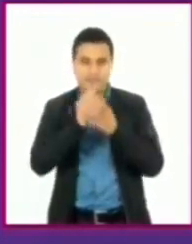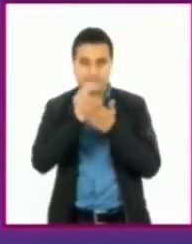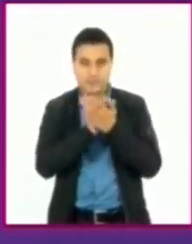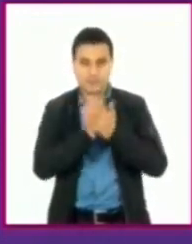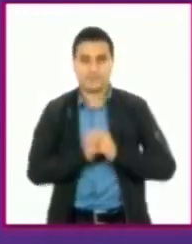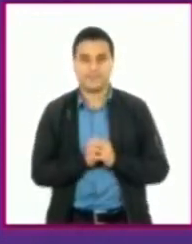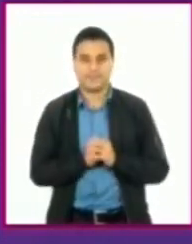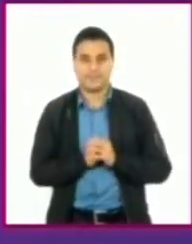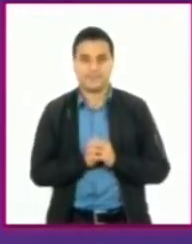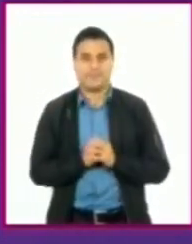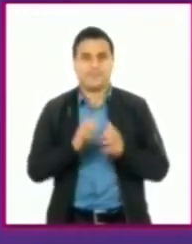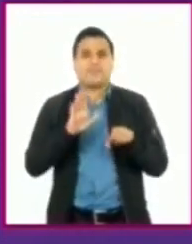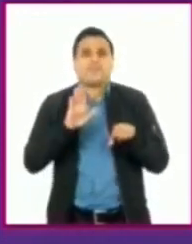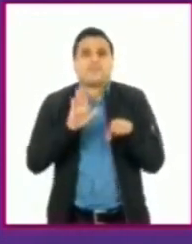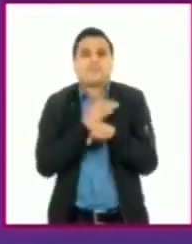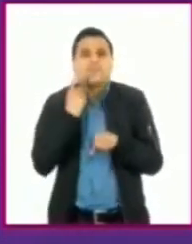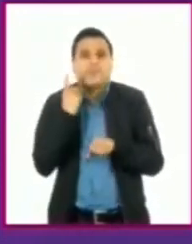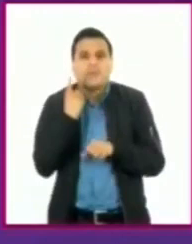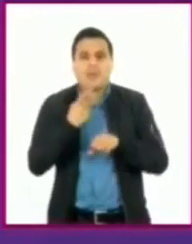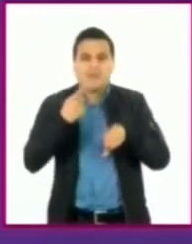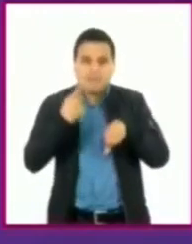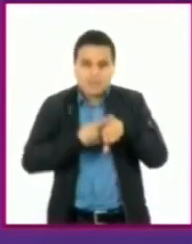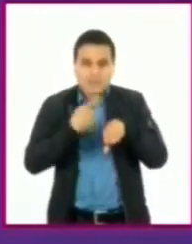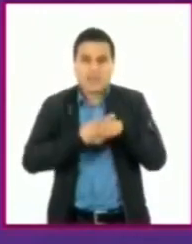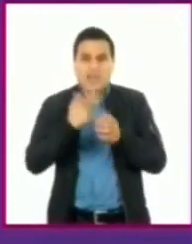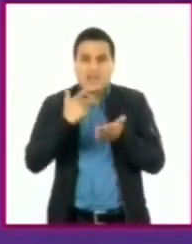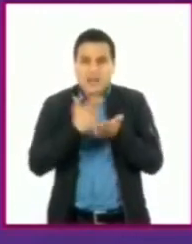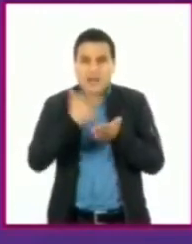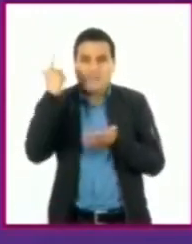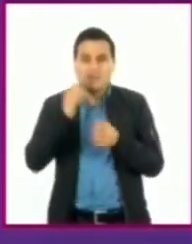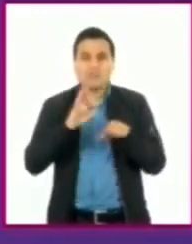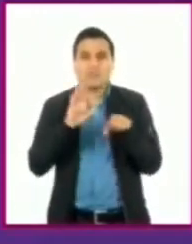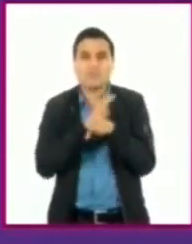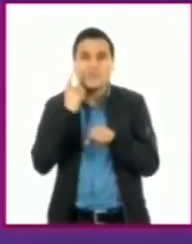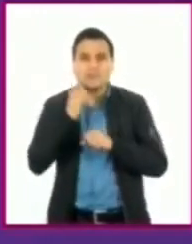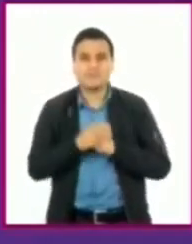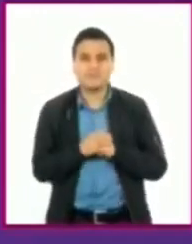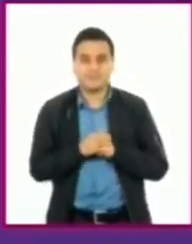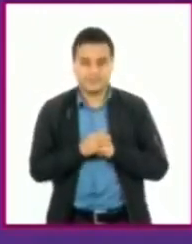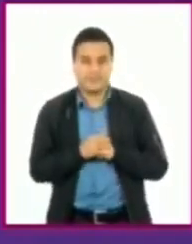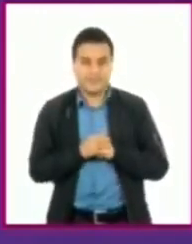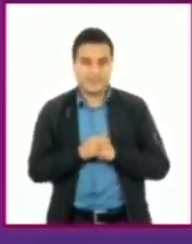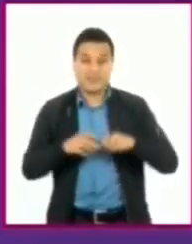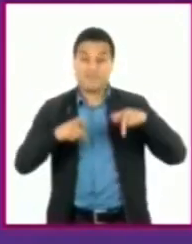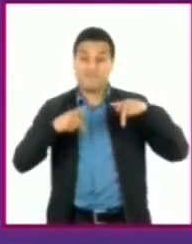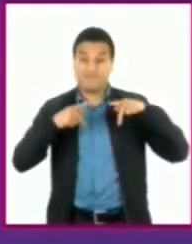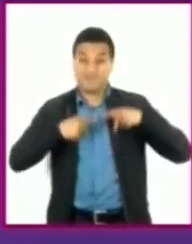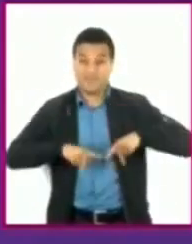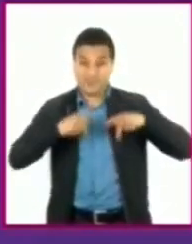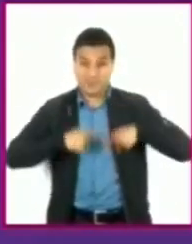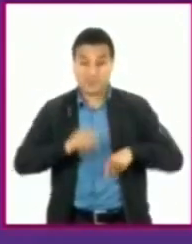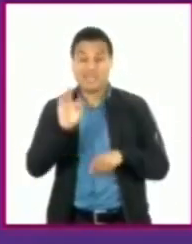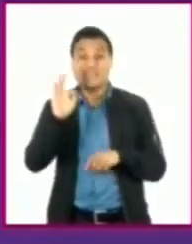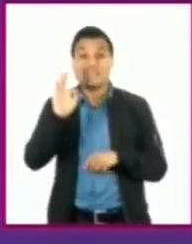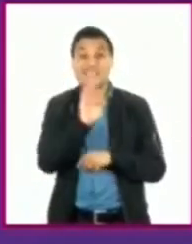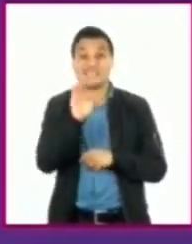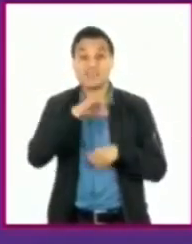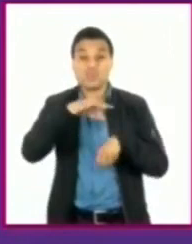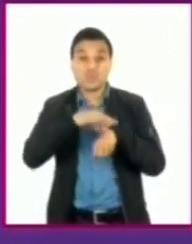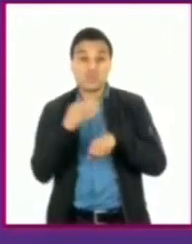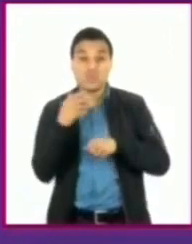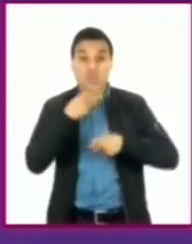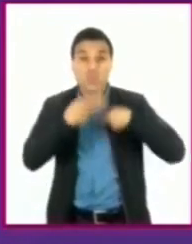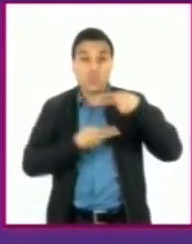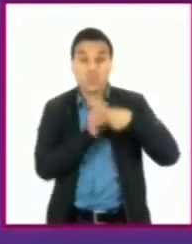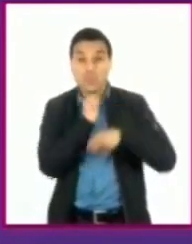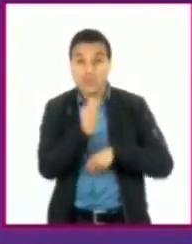¿Por qué se llega a complicar una gripe? Básicamente, el que se complica una gripe es porque el paciente no busca atención médica cuando ya